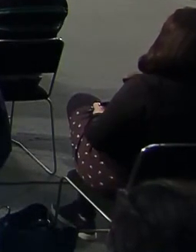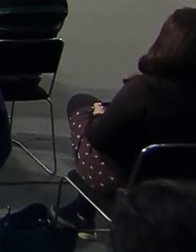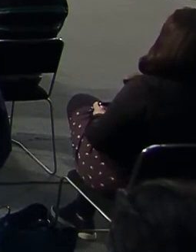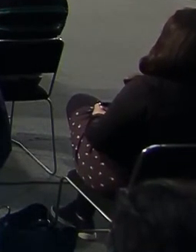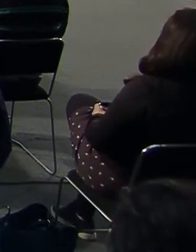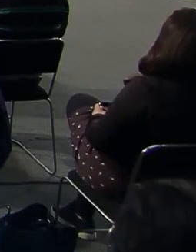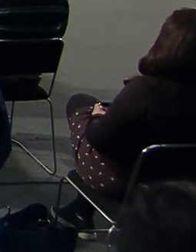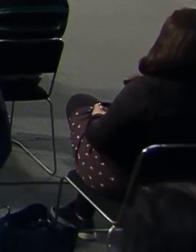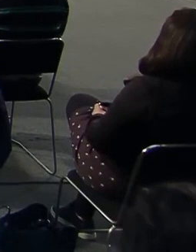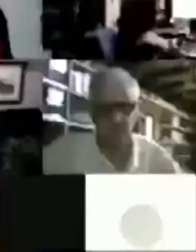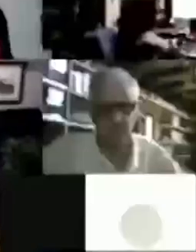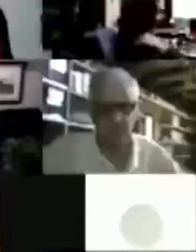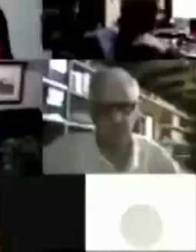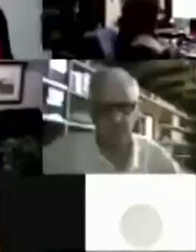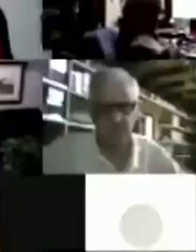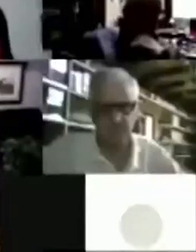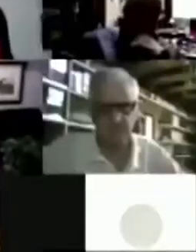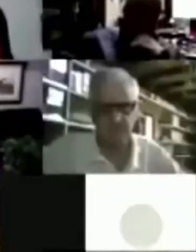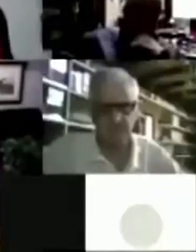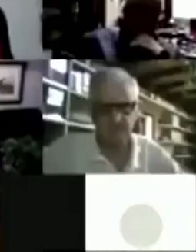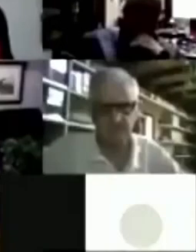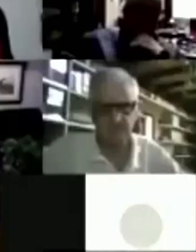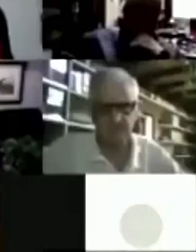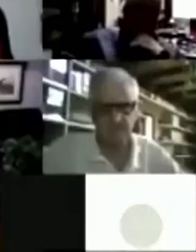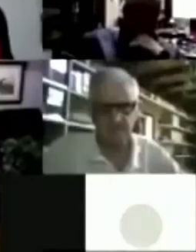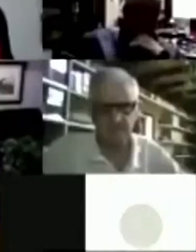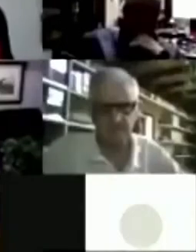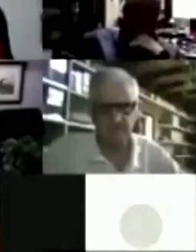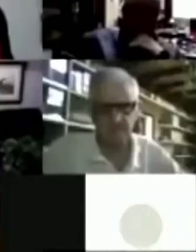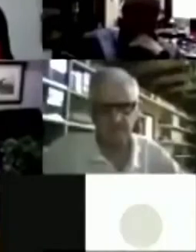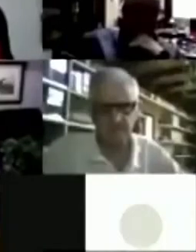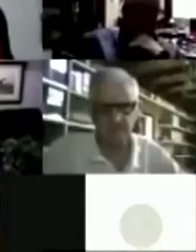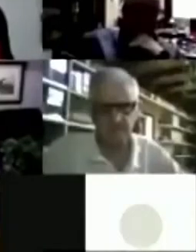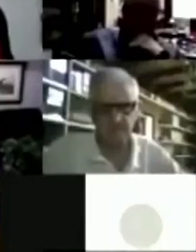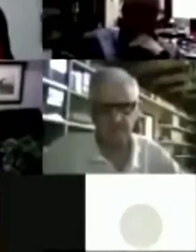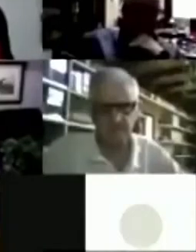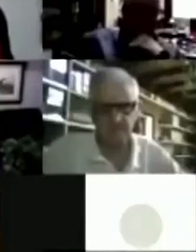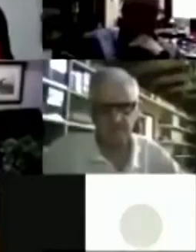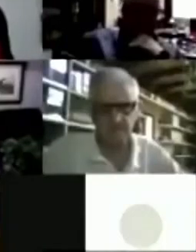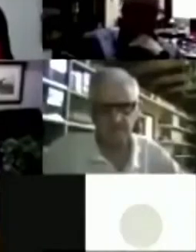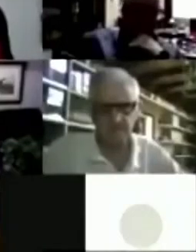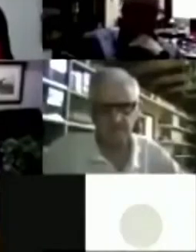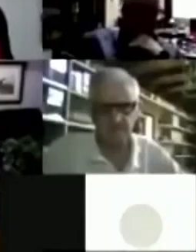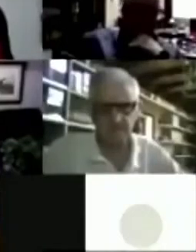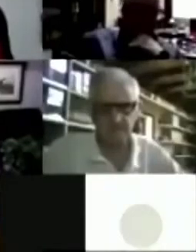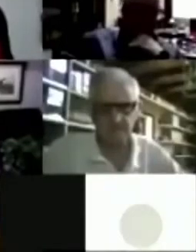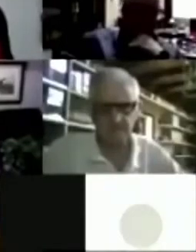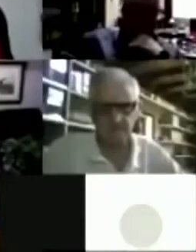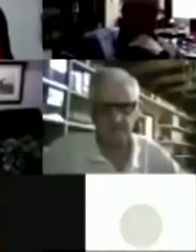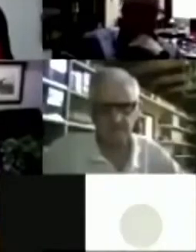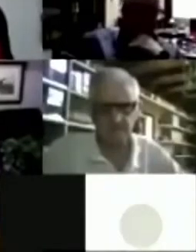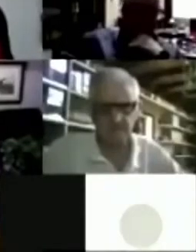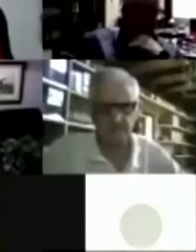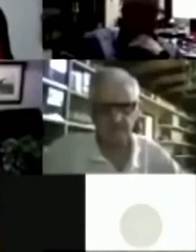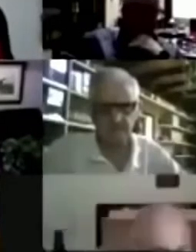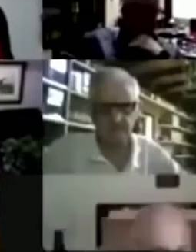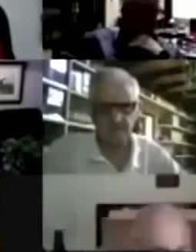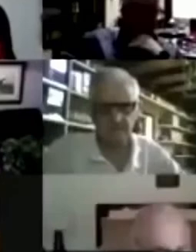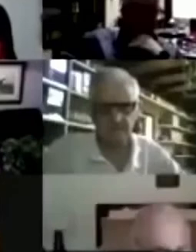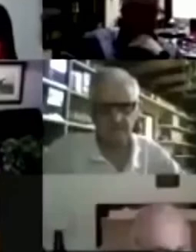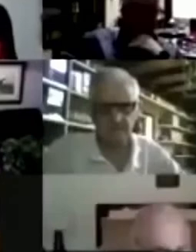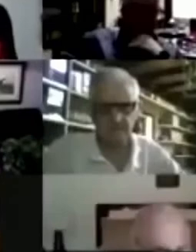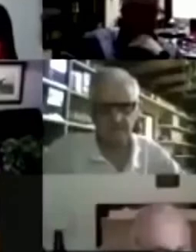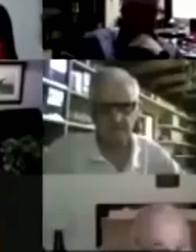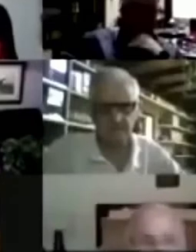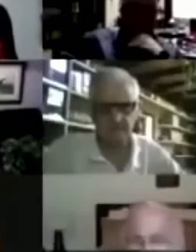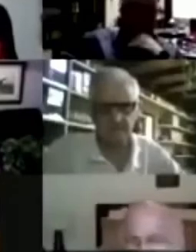Dos o tres o cuatro que intentan fallidamente apoyar.